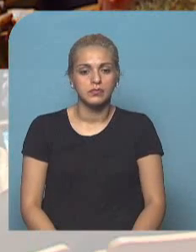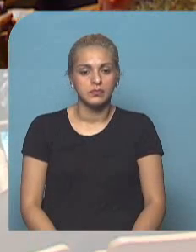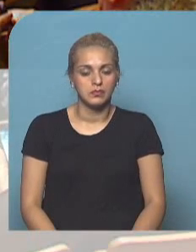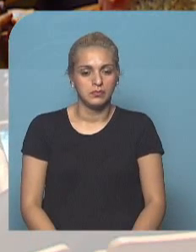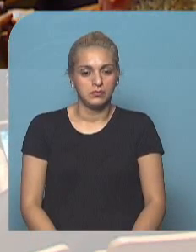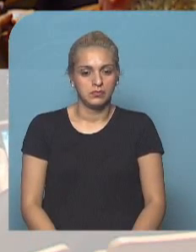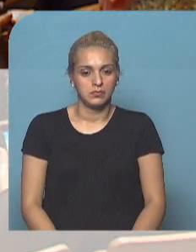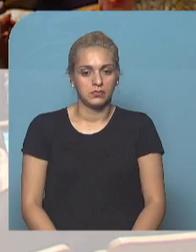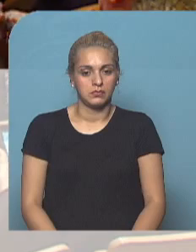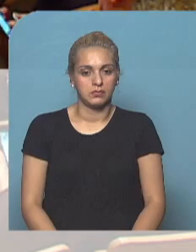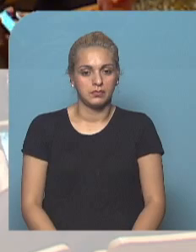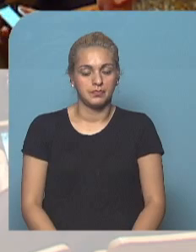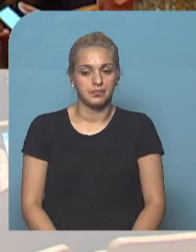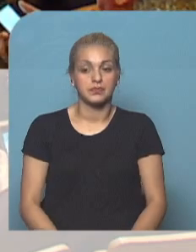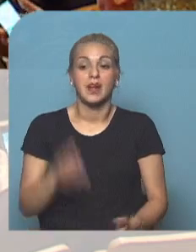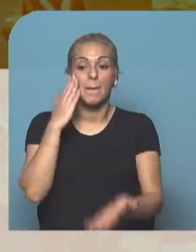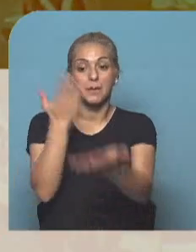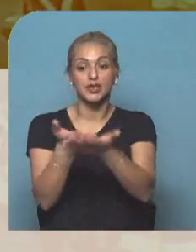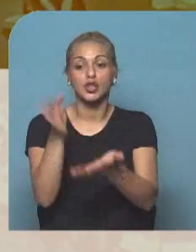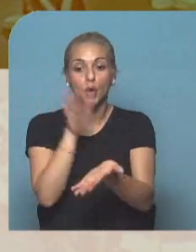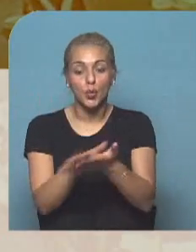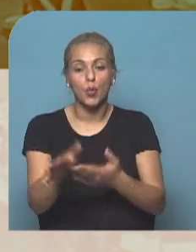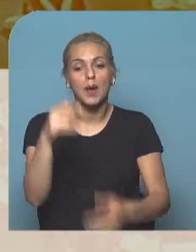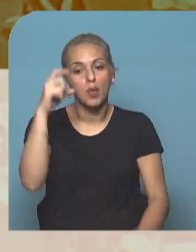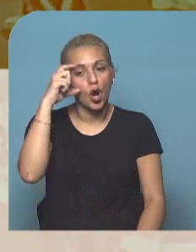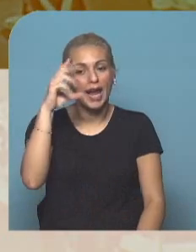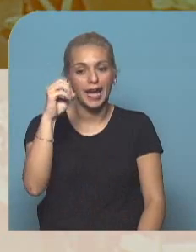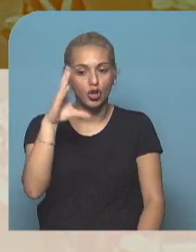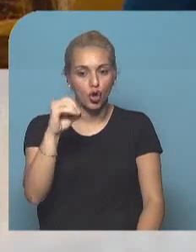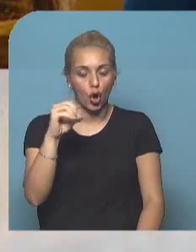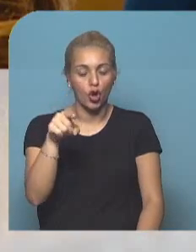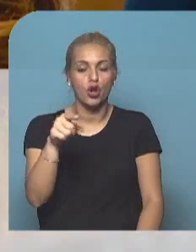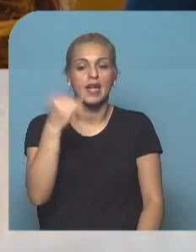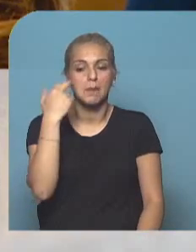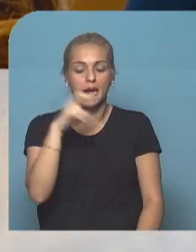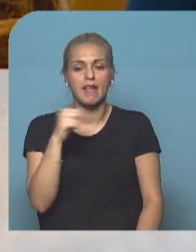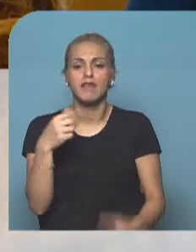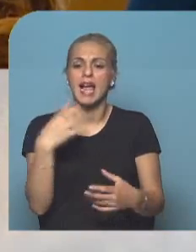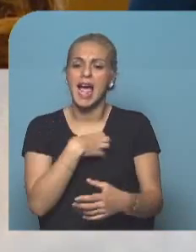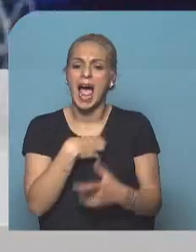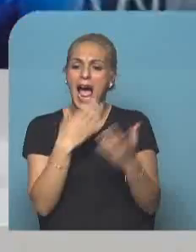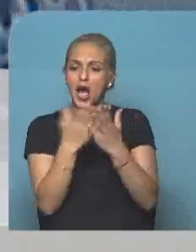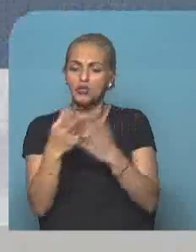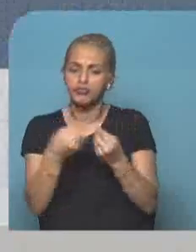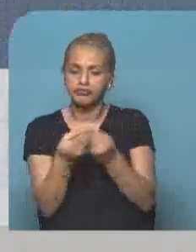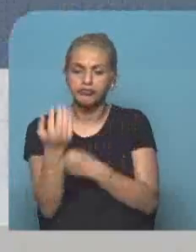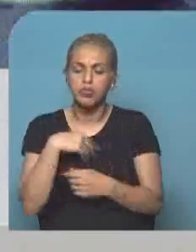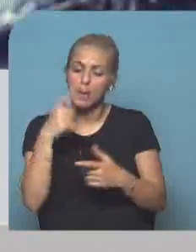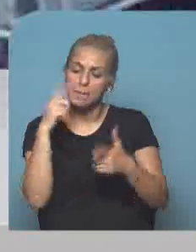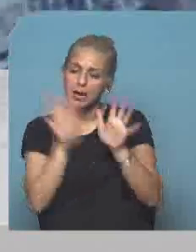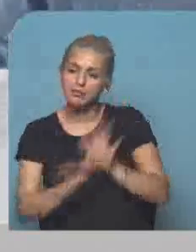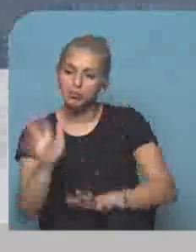El desafío Eco-YPF. Se presentó la competencia de alumnos de todo el país para el diseño de autos